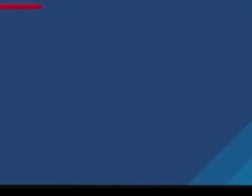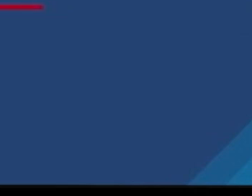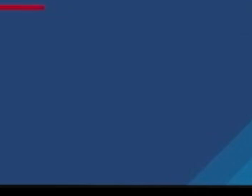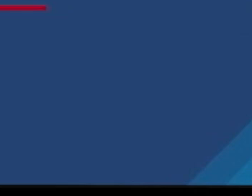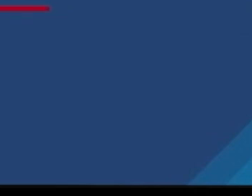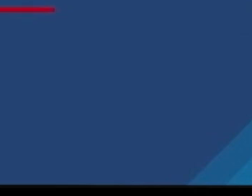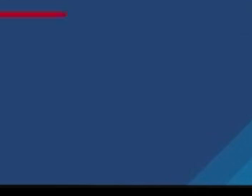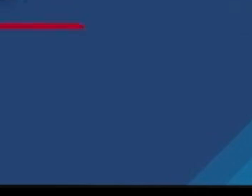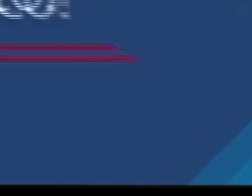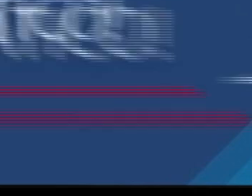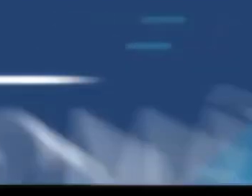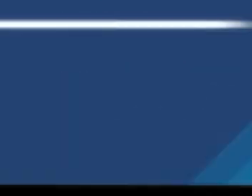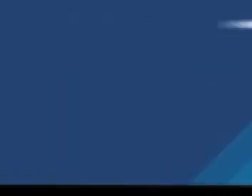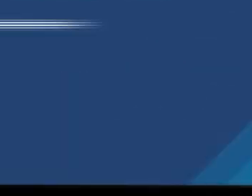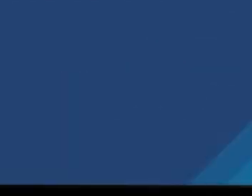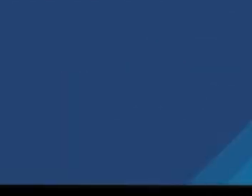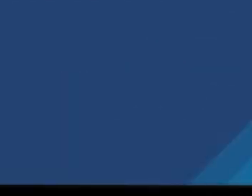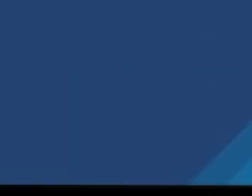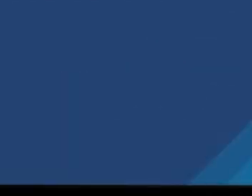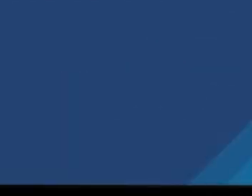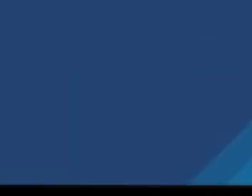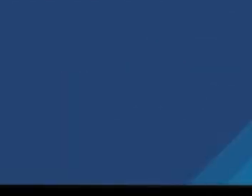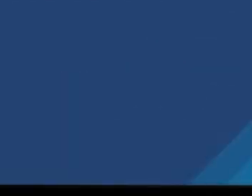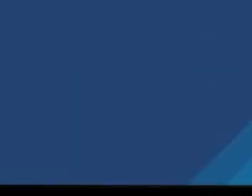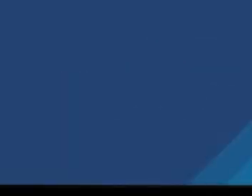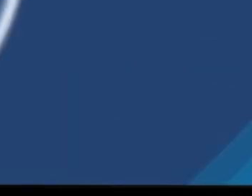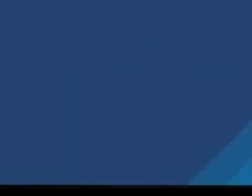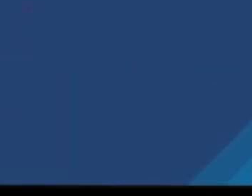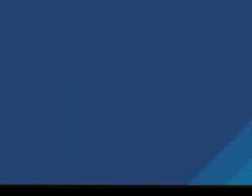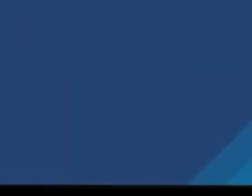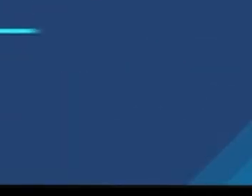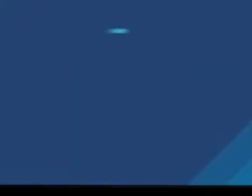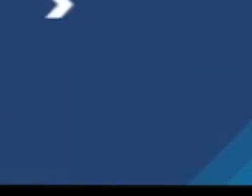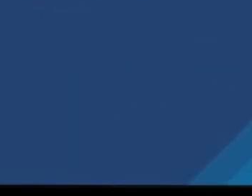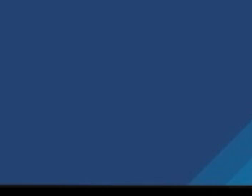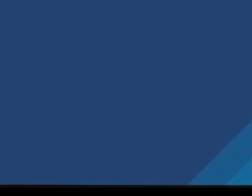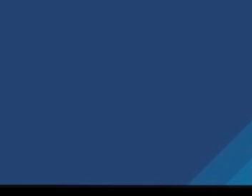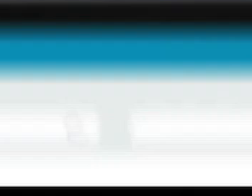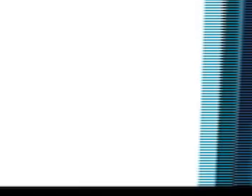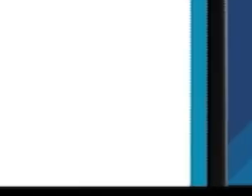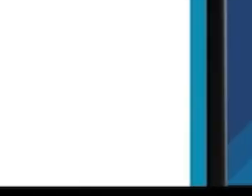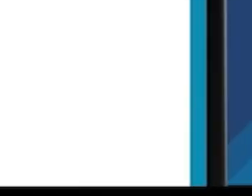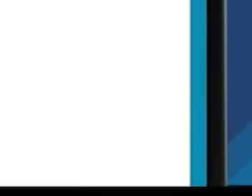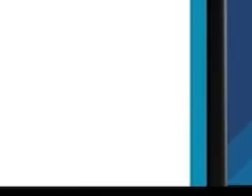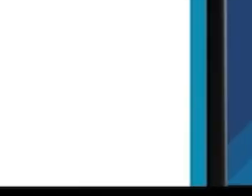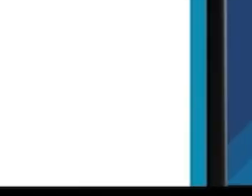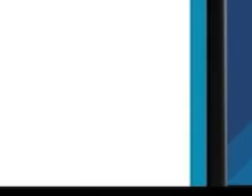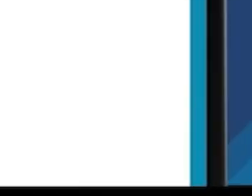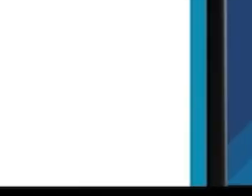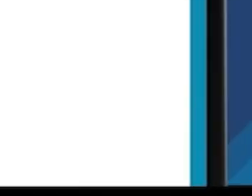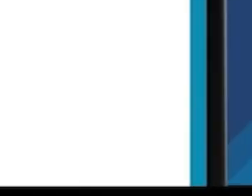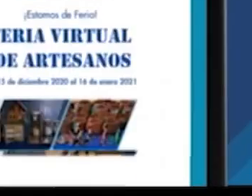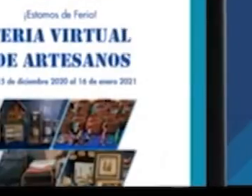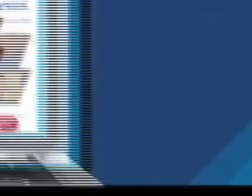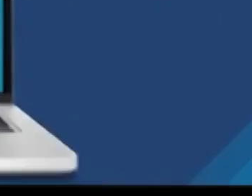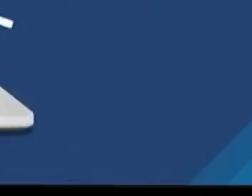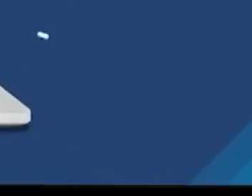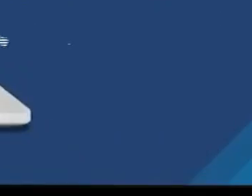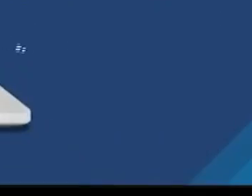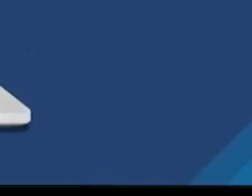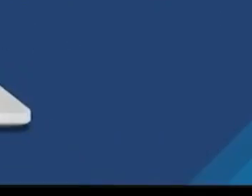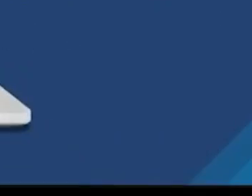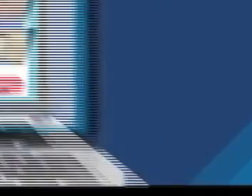automático. Defina el monto pico a debitar automáticamente y el plazo. Puede hacerlo en BancoBCR.com.